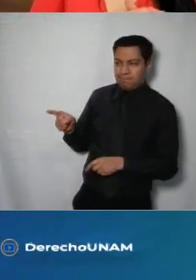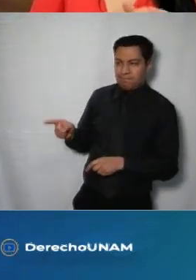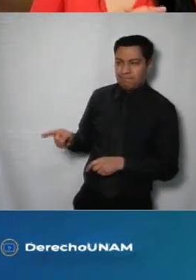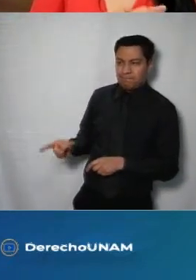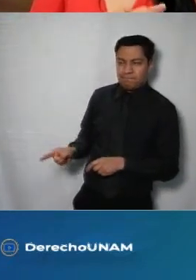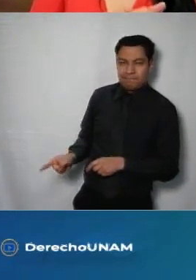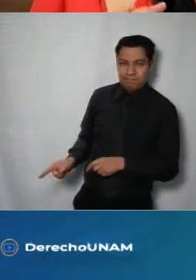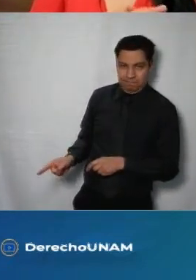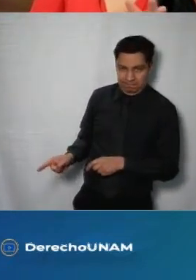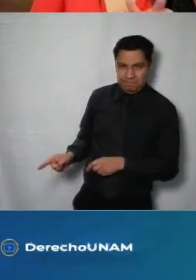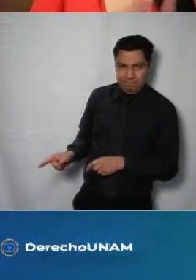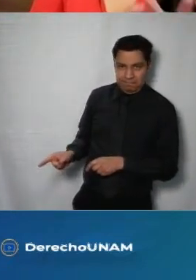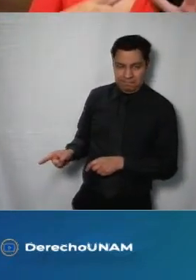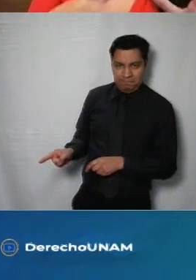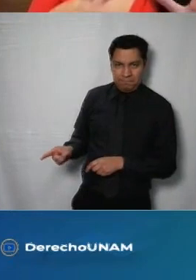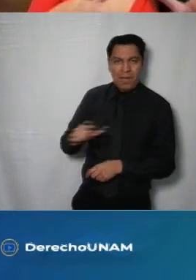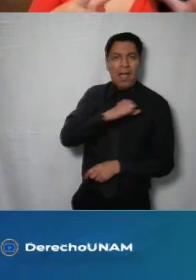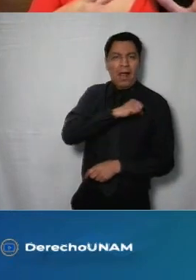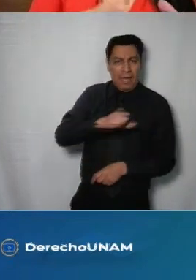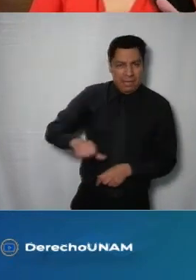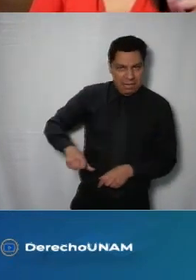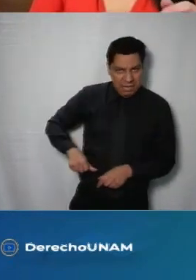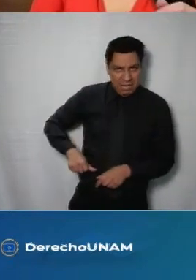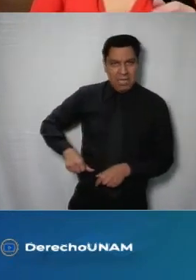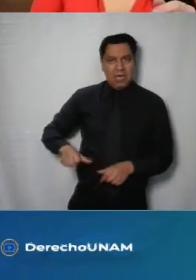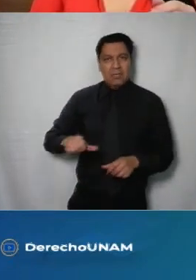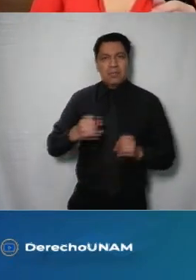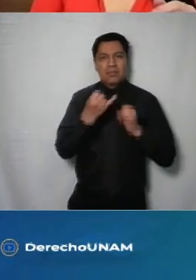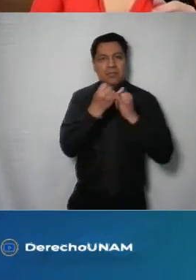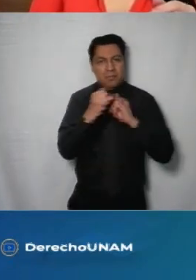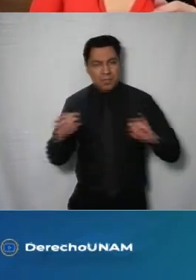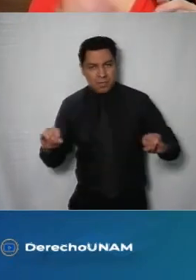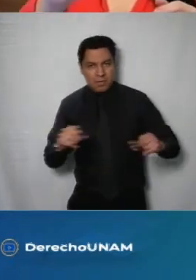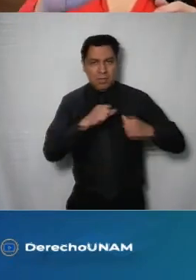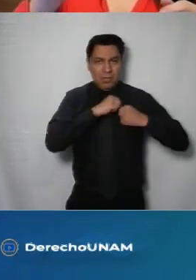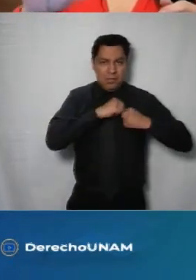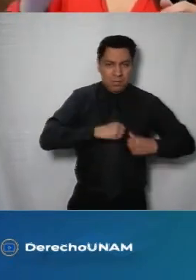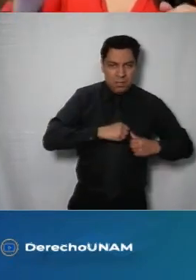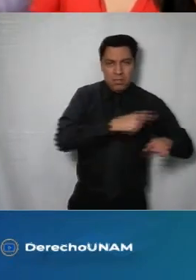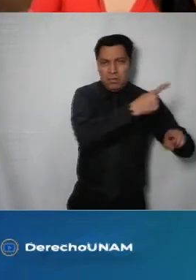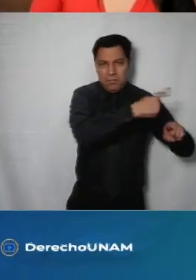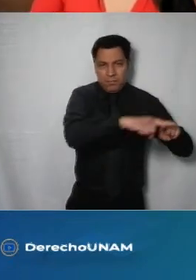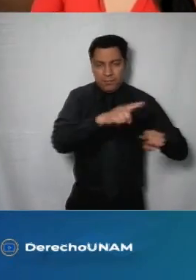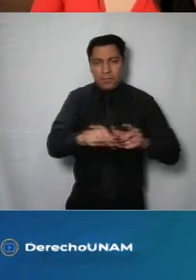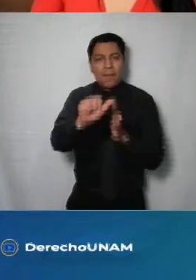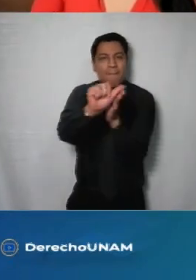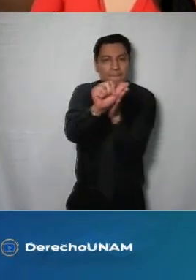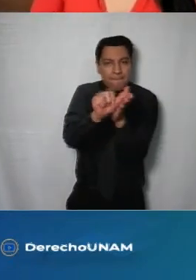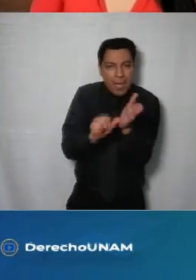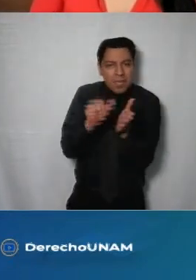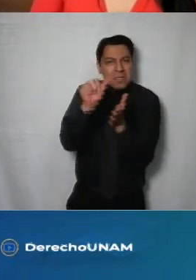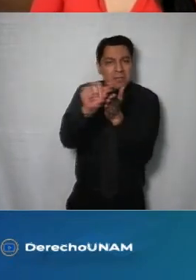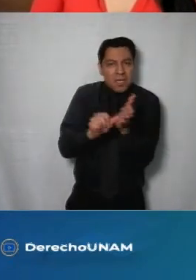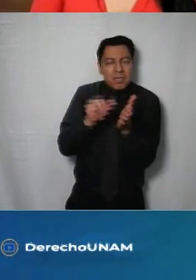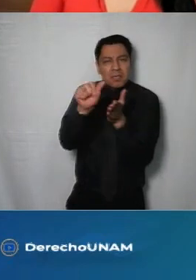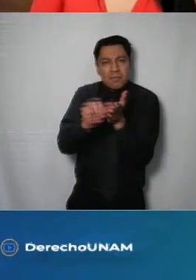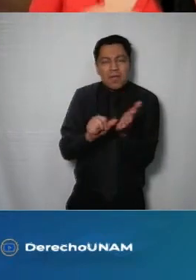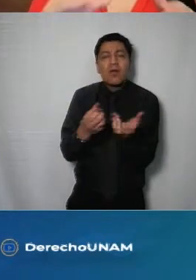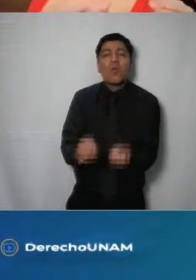desconcentrados y descentralizados así como las alcaldías son los que tienen más sistemas y los meses en los que se va a ir desahogando